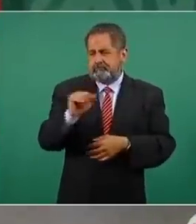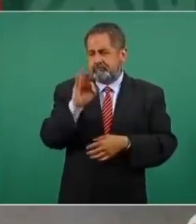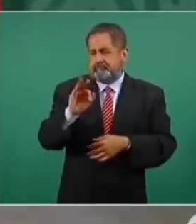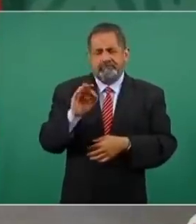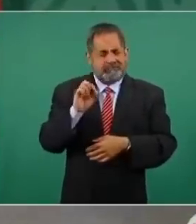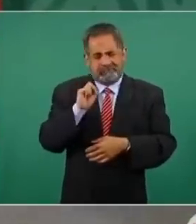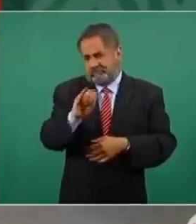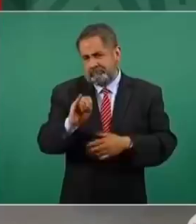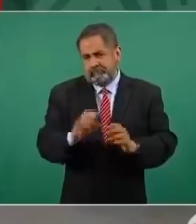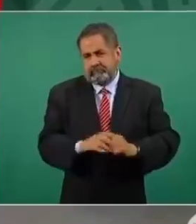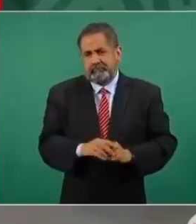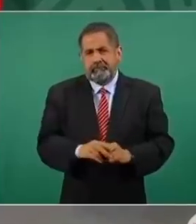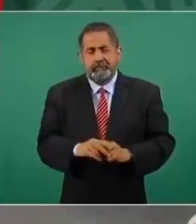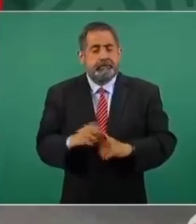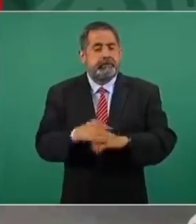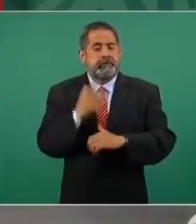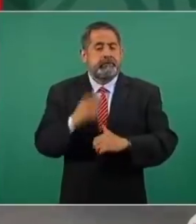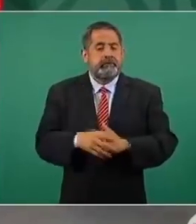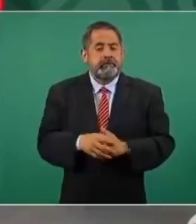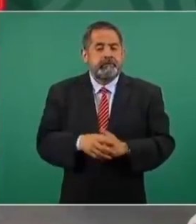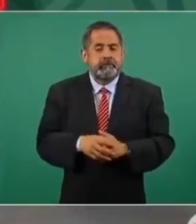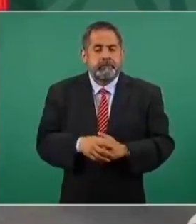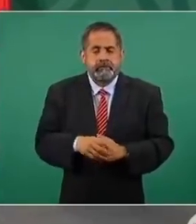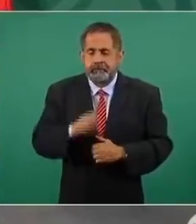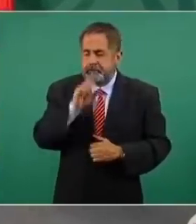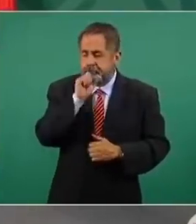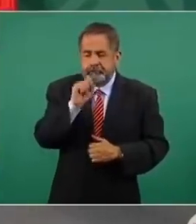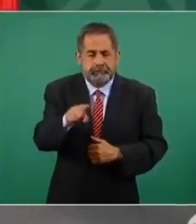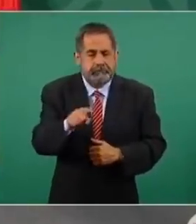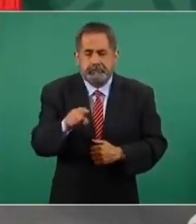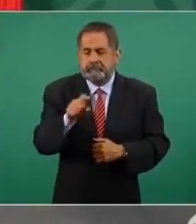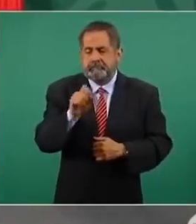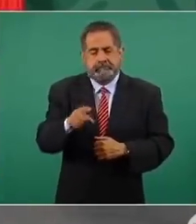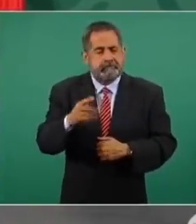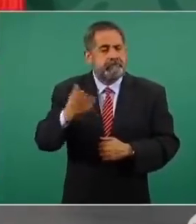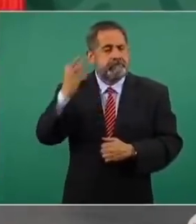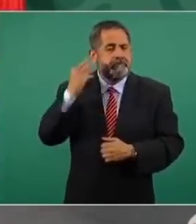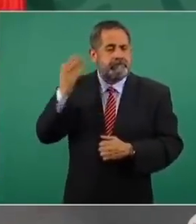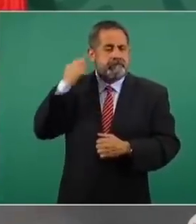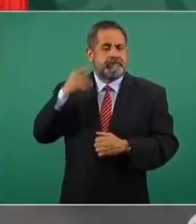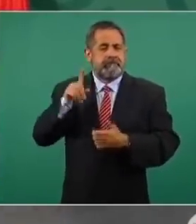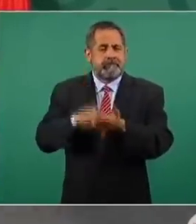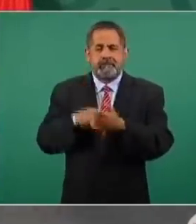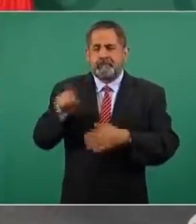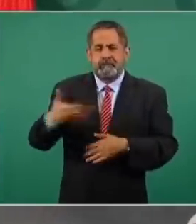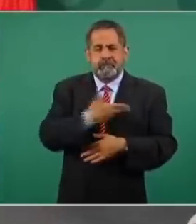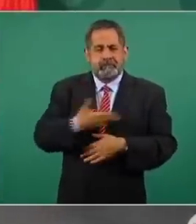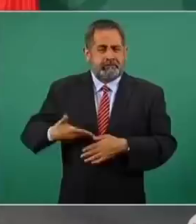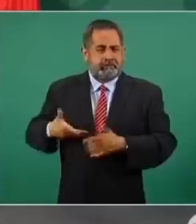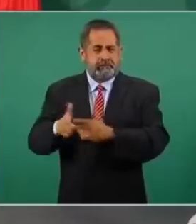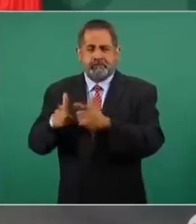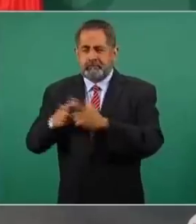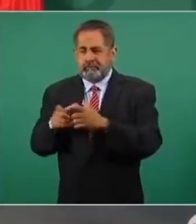lo mismo que sucedía con el Poder Ejecutivo